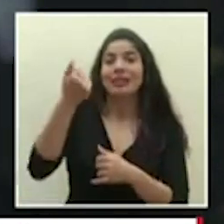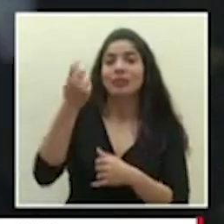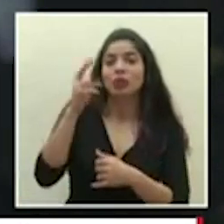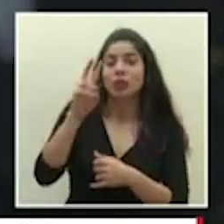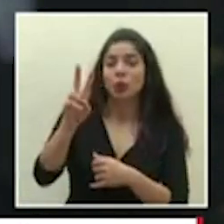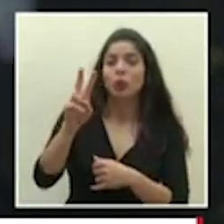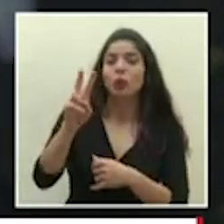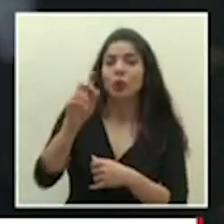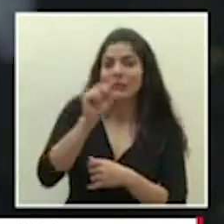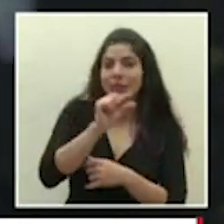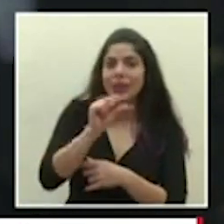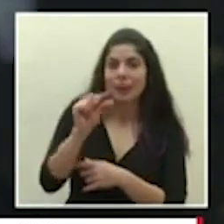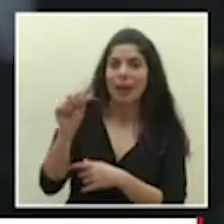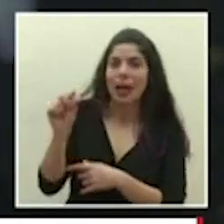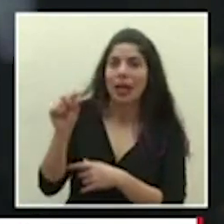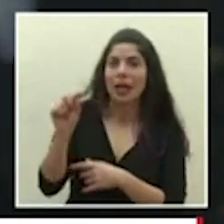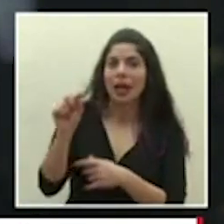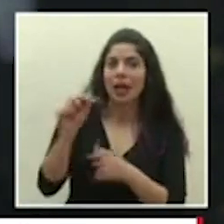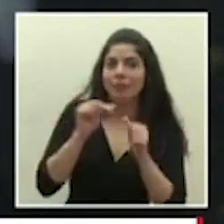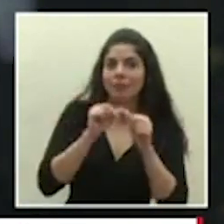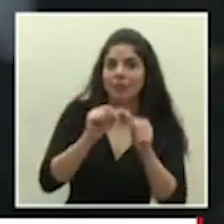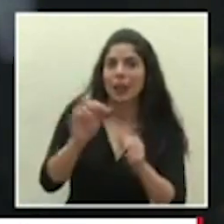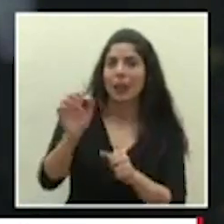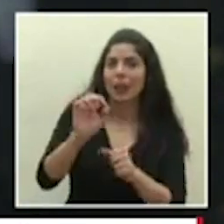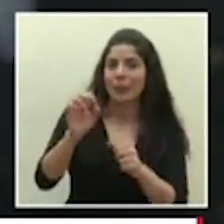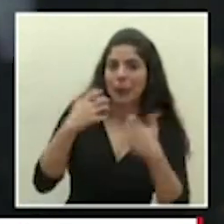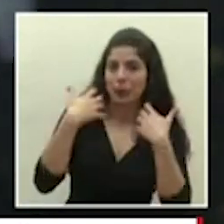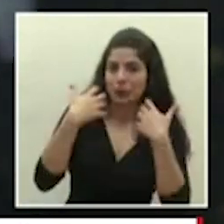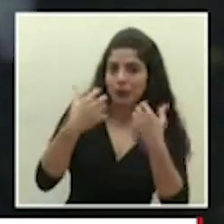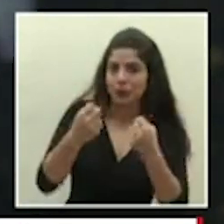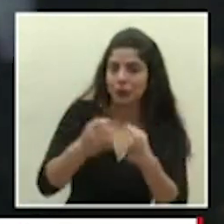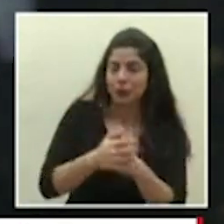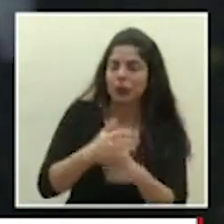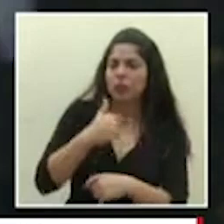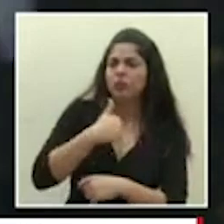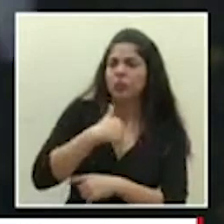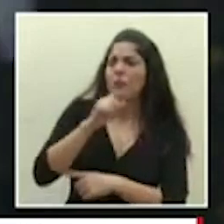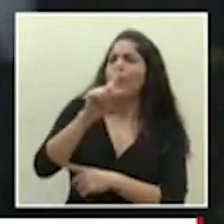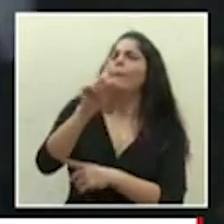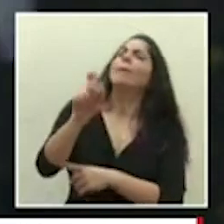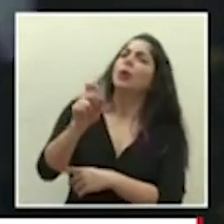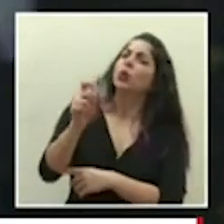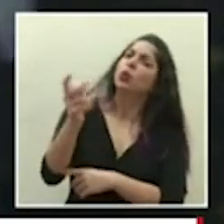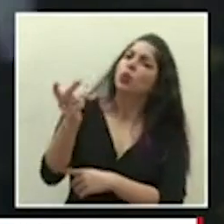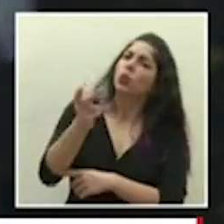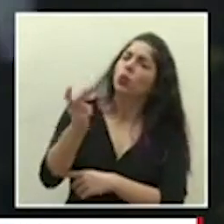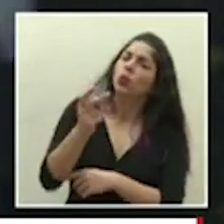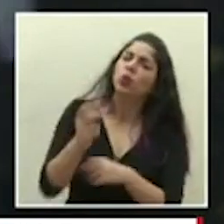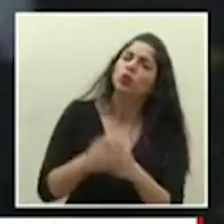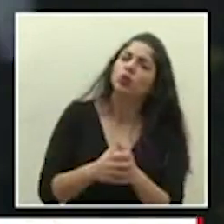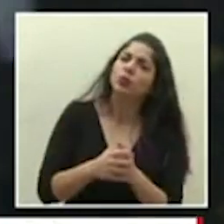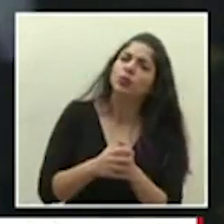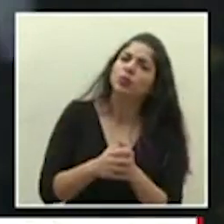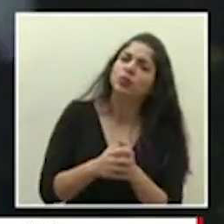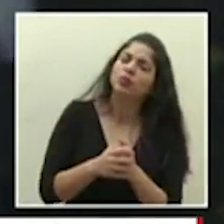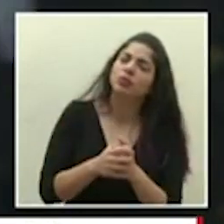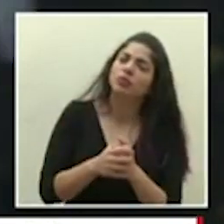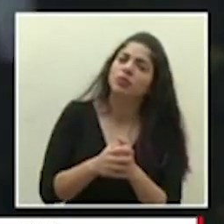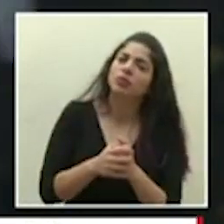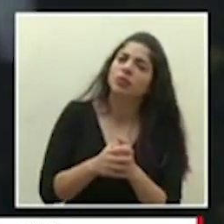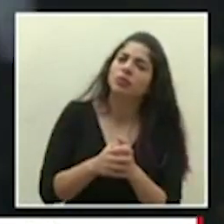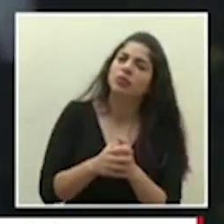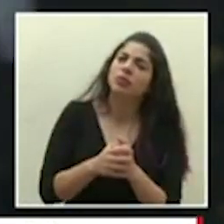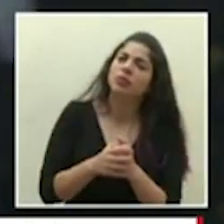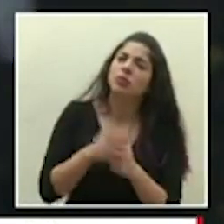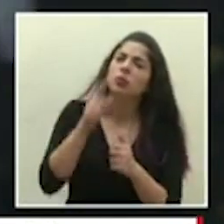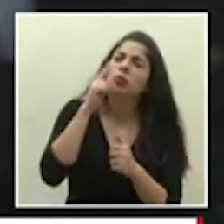en esta emergencia sanitaria y yo les pregunto a ustedes dos qué